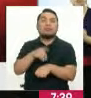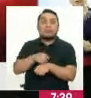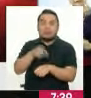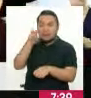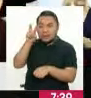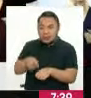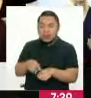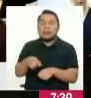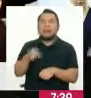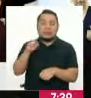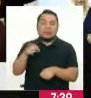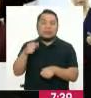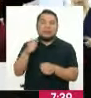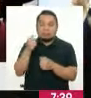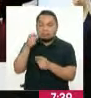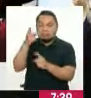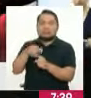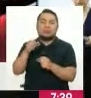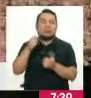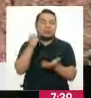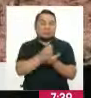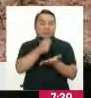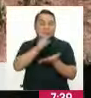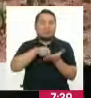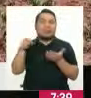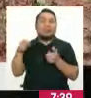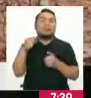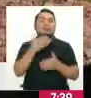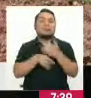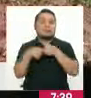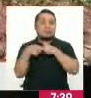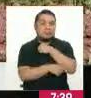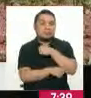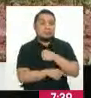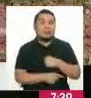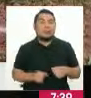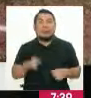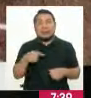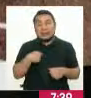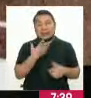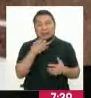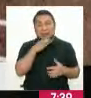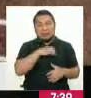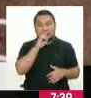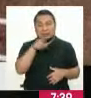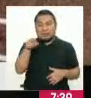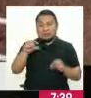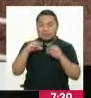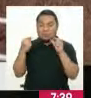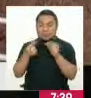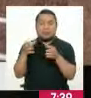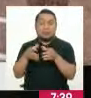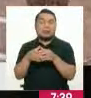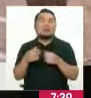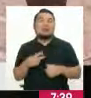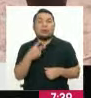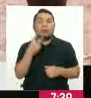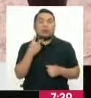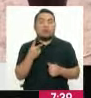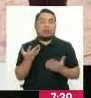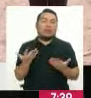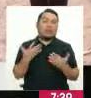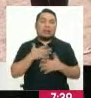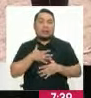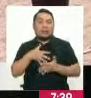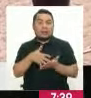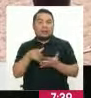aprovecho para mencionar que este trabajo con las personas de este grupo vulnerable, que tienen además doble vulnerabilidad porque están